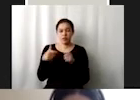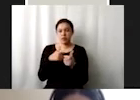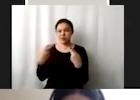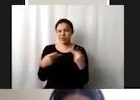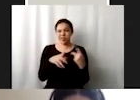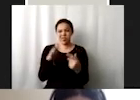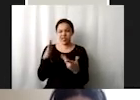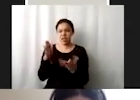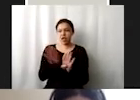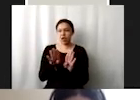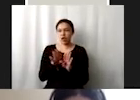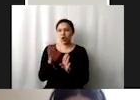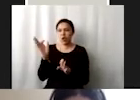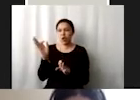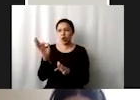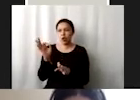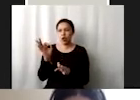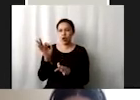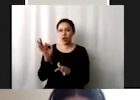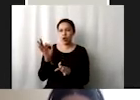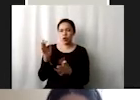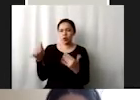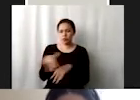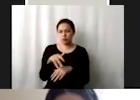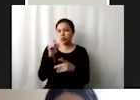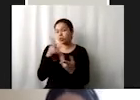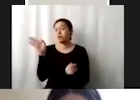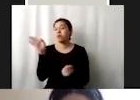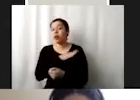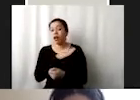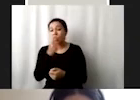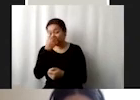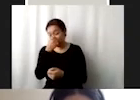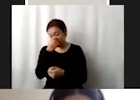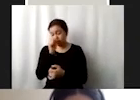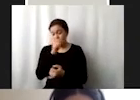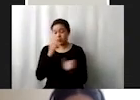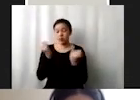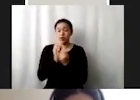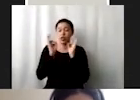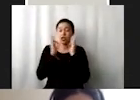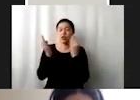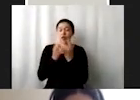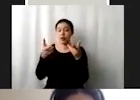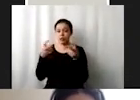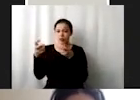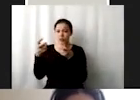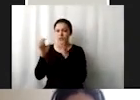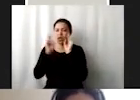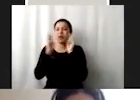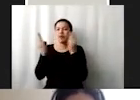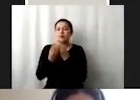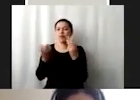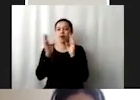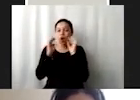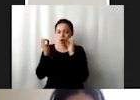estamos desgraciadamente mal y lucha contra todas las formas de delincuencia organizada no hay